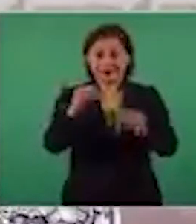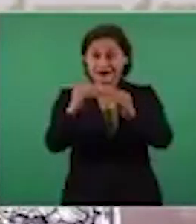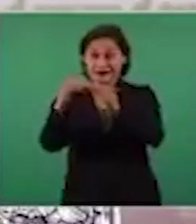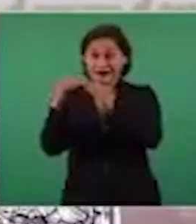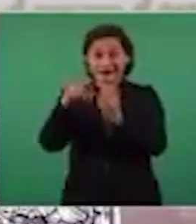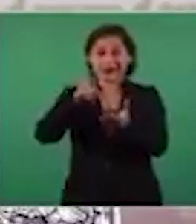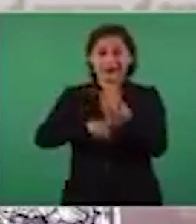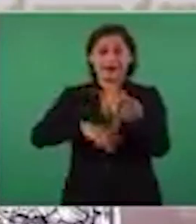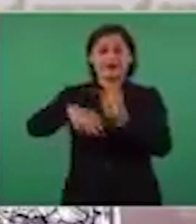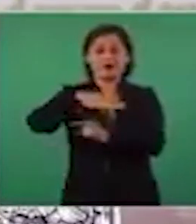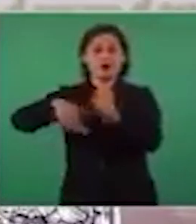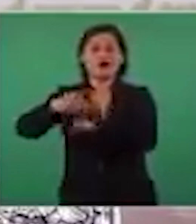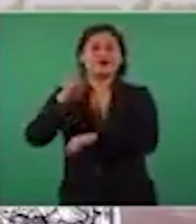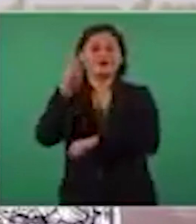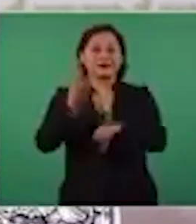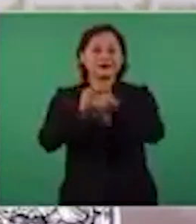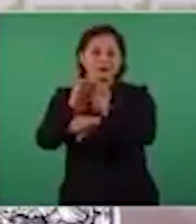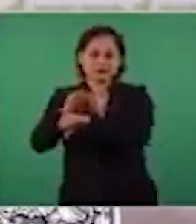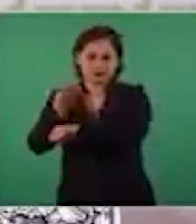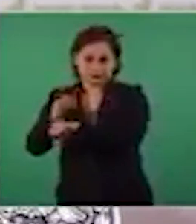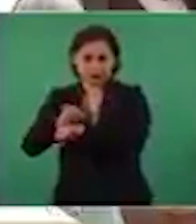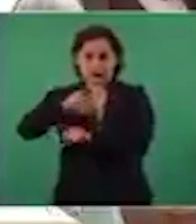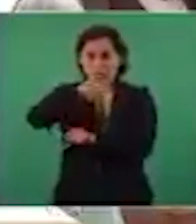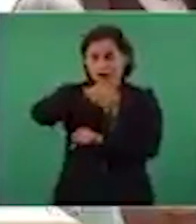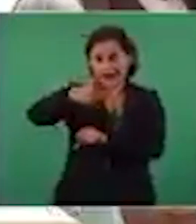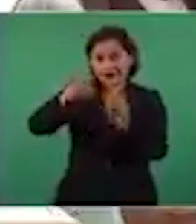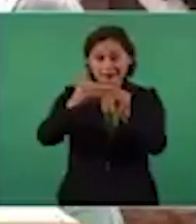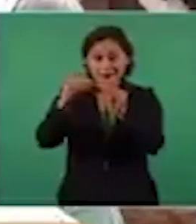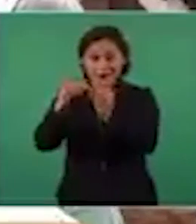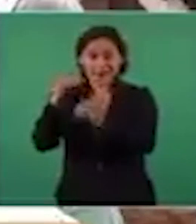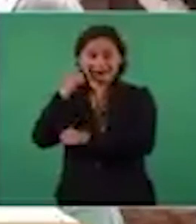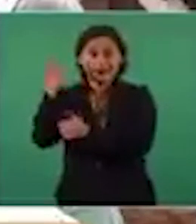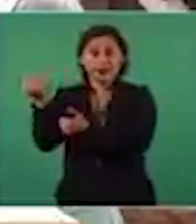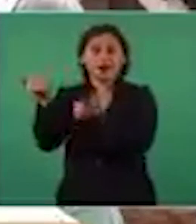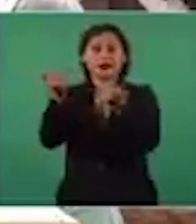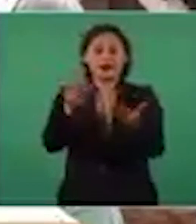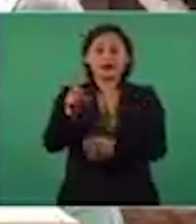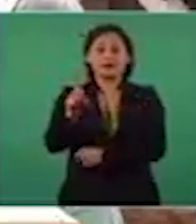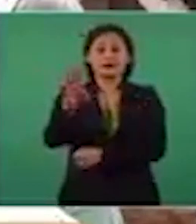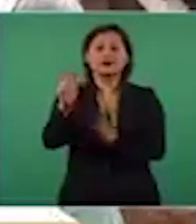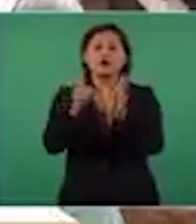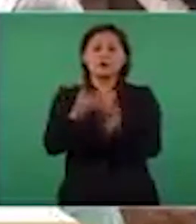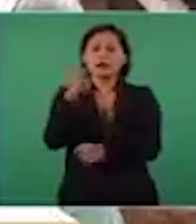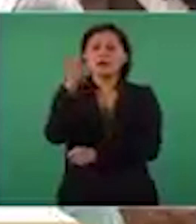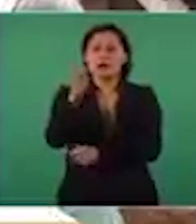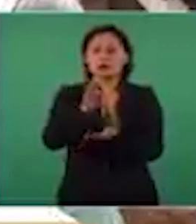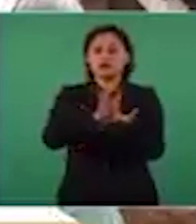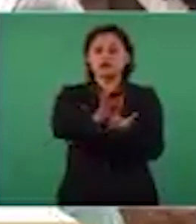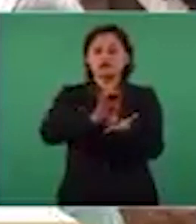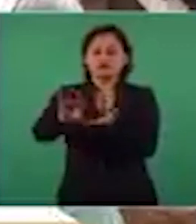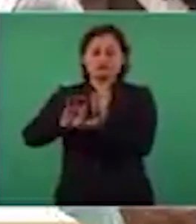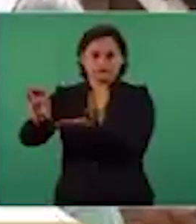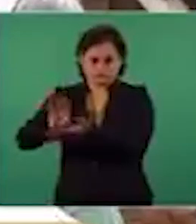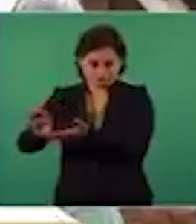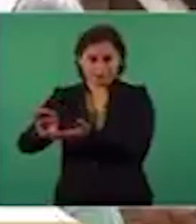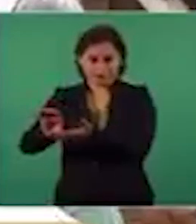estados, se entregará un apoyo único por vivienda de 35 mil pesos en efectivo, lo cual